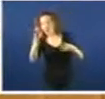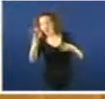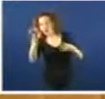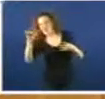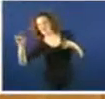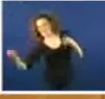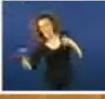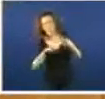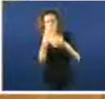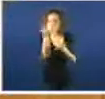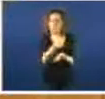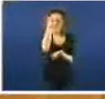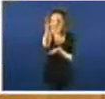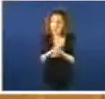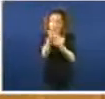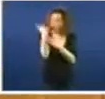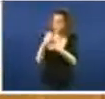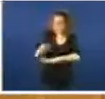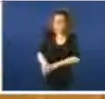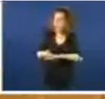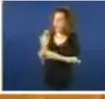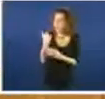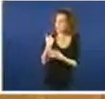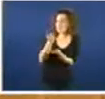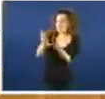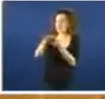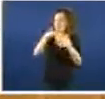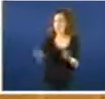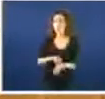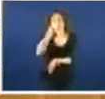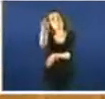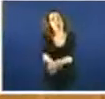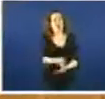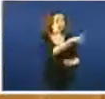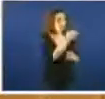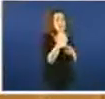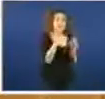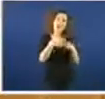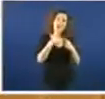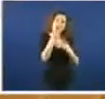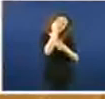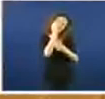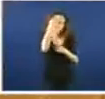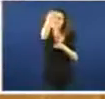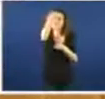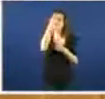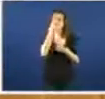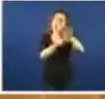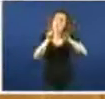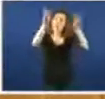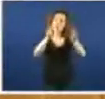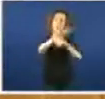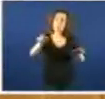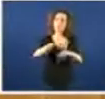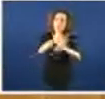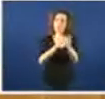obrigando a pagar o que antes non pagaban e ora veñen aquí a decir que se preocupan moito o paciente crónico. Dende cando,